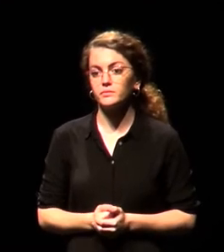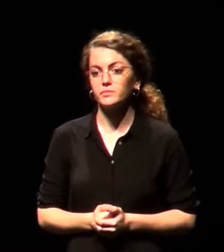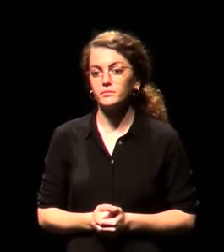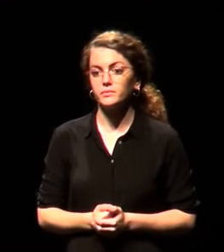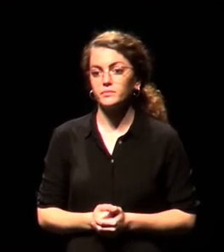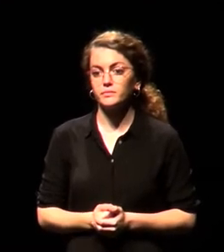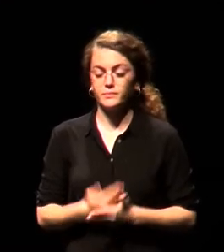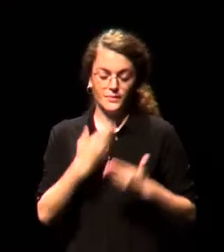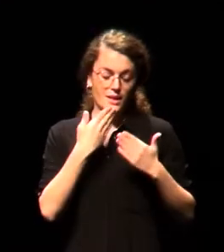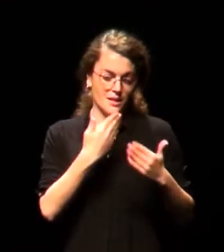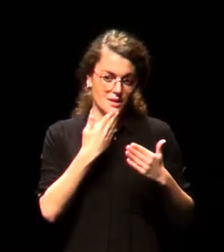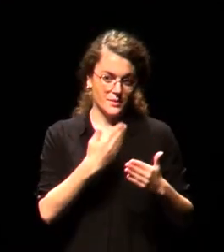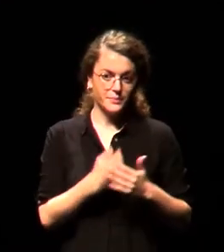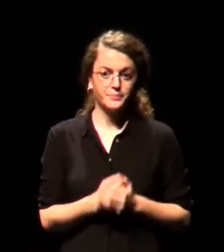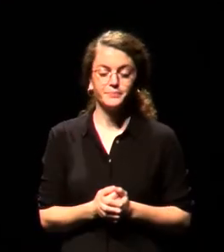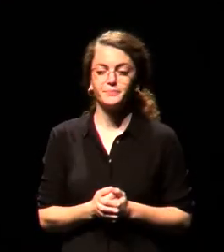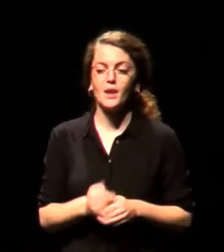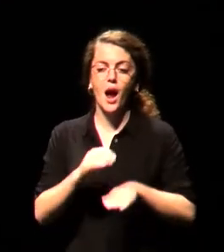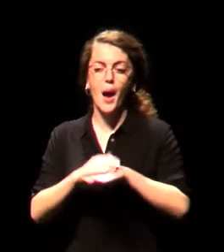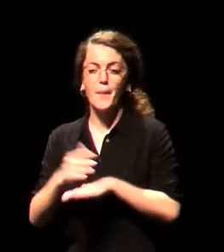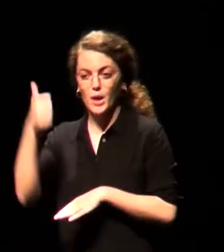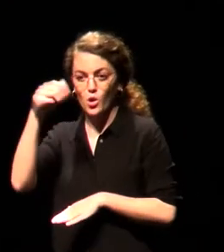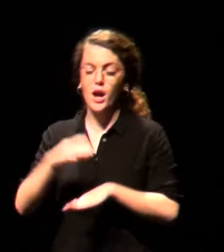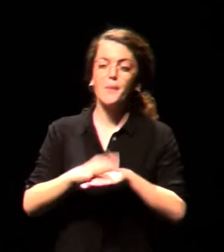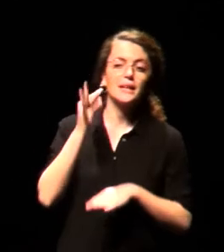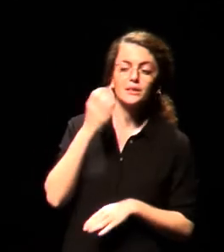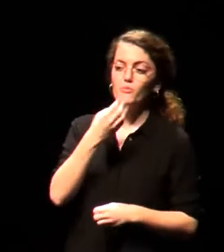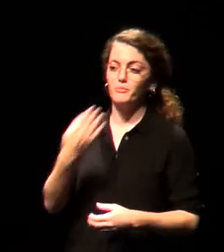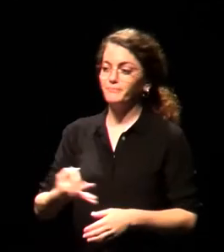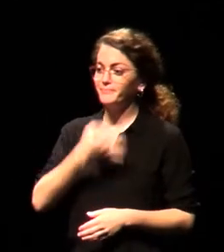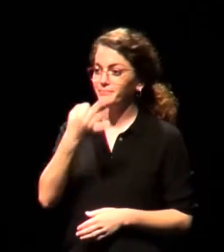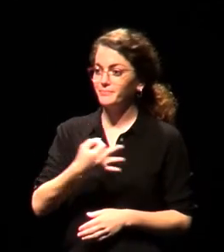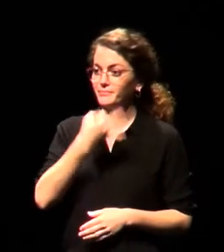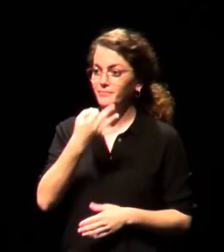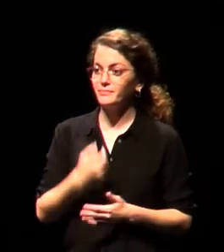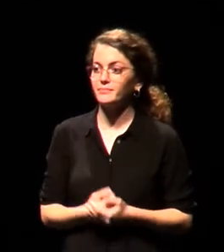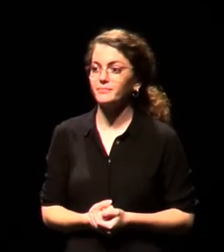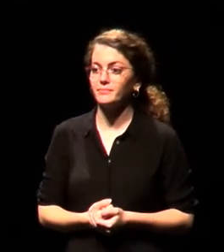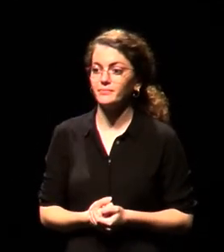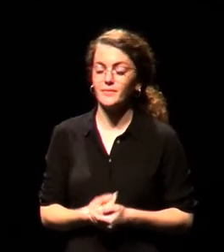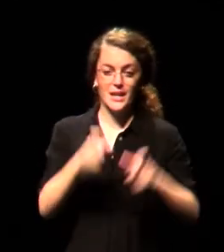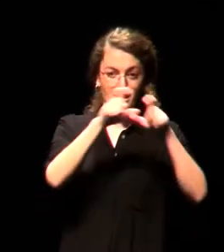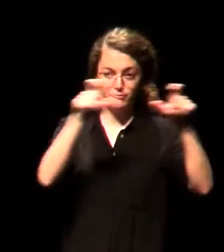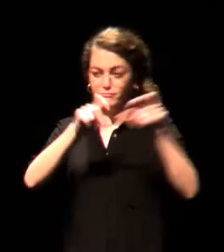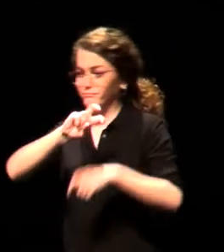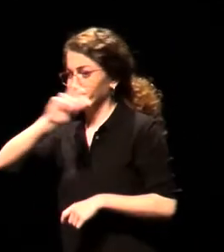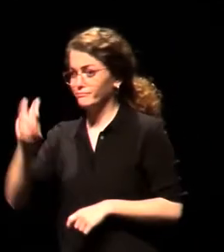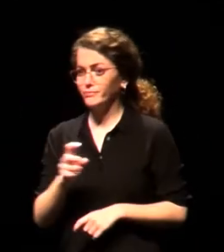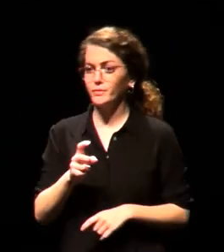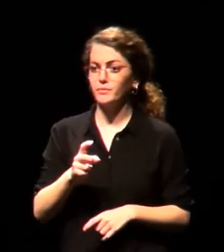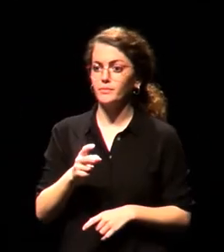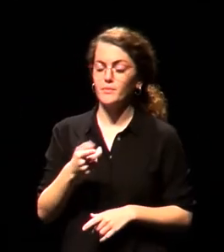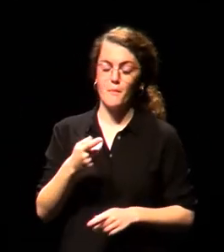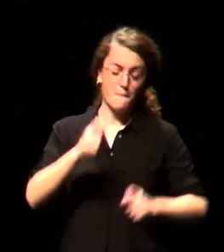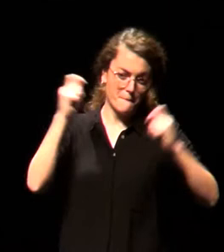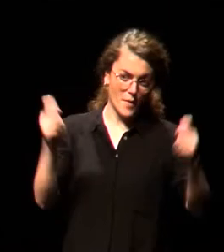Gracias, Ernesto. Amigos y amigas, buenas tardes. En nombre del INAEM y de las otras nueve instituciones organizadoras, de los